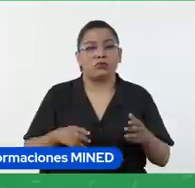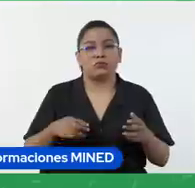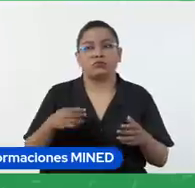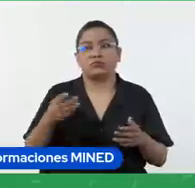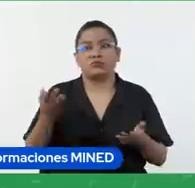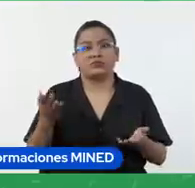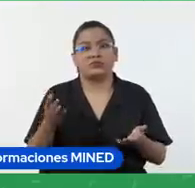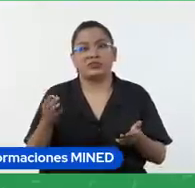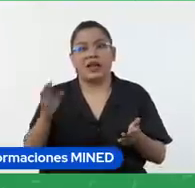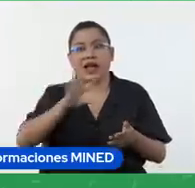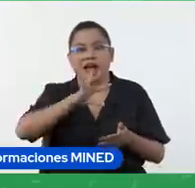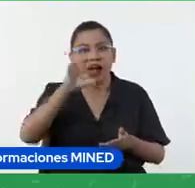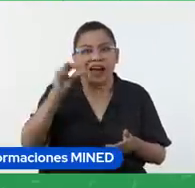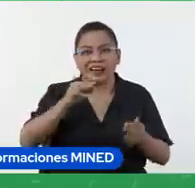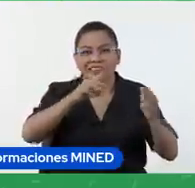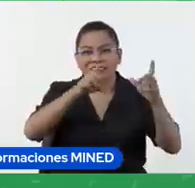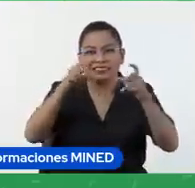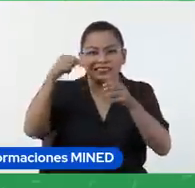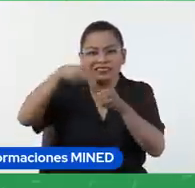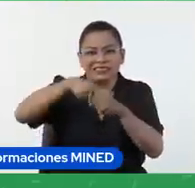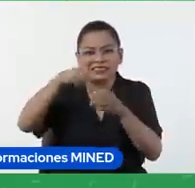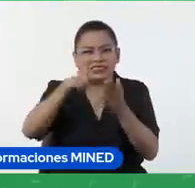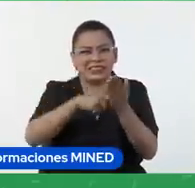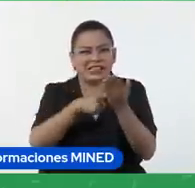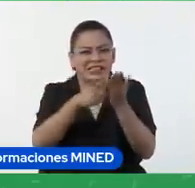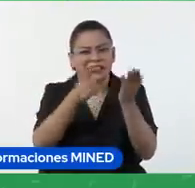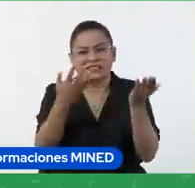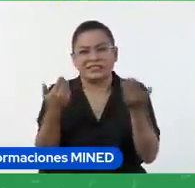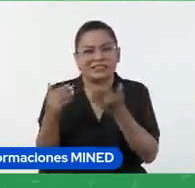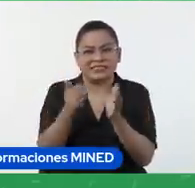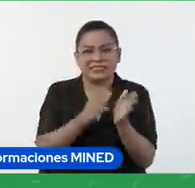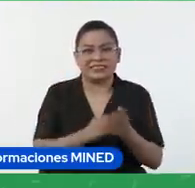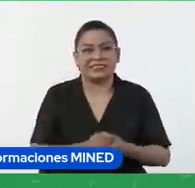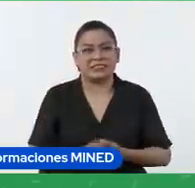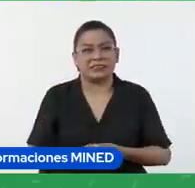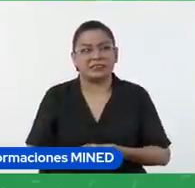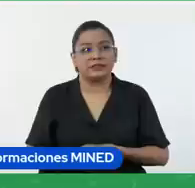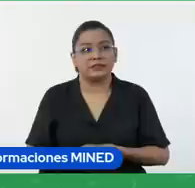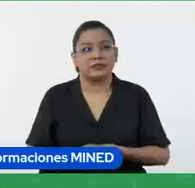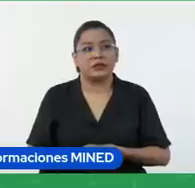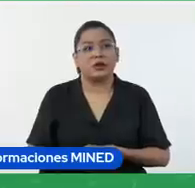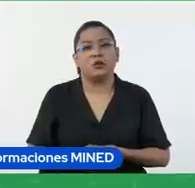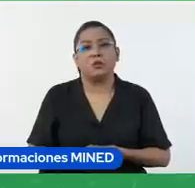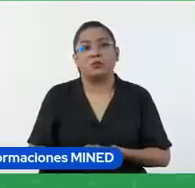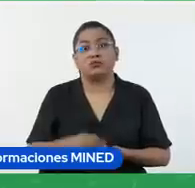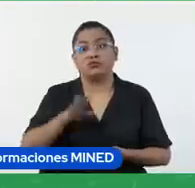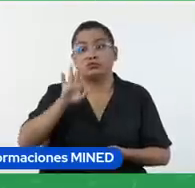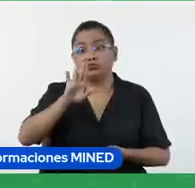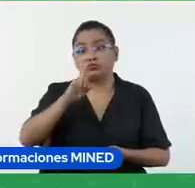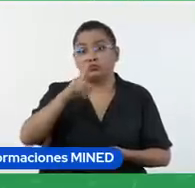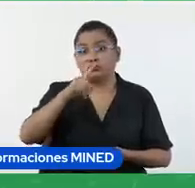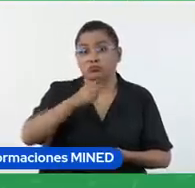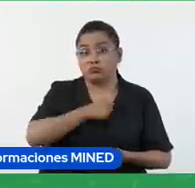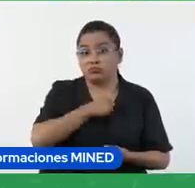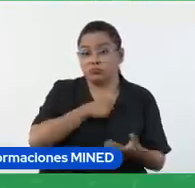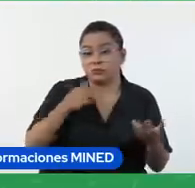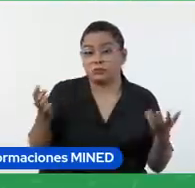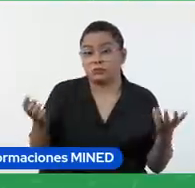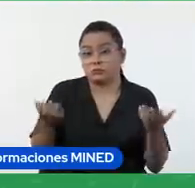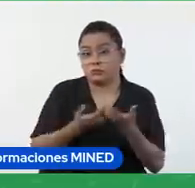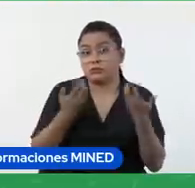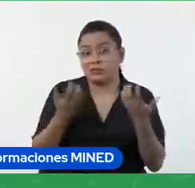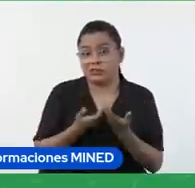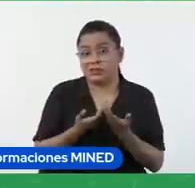con imágenes con pinturas fotografías podrían añadir sus trabajos de investigación podrían